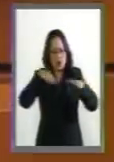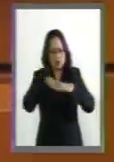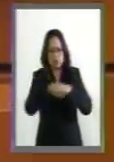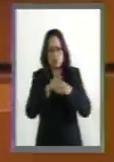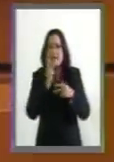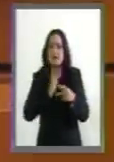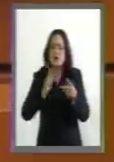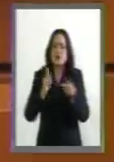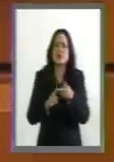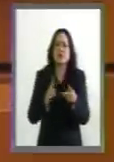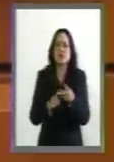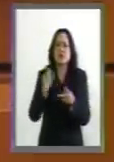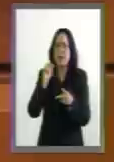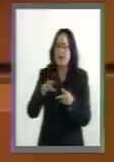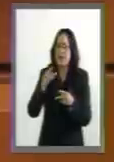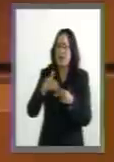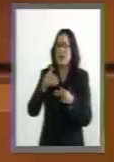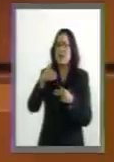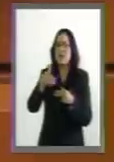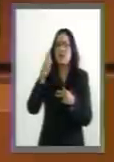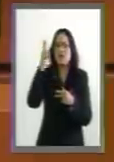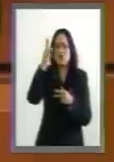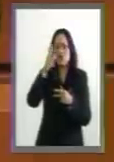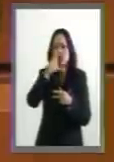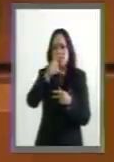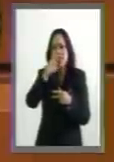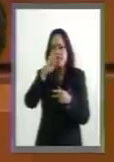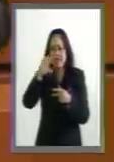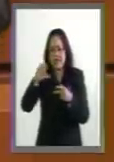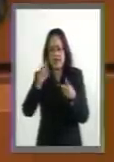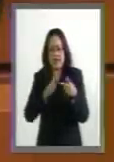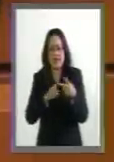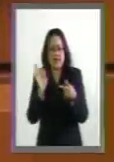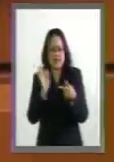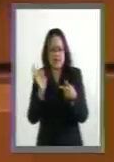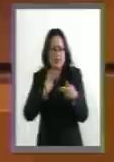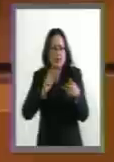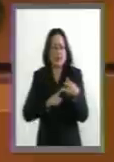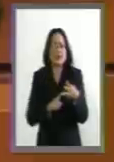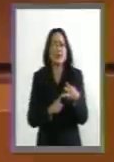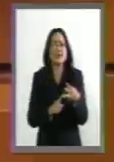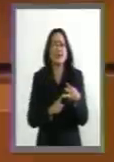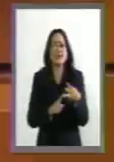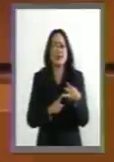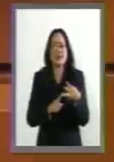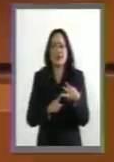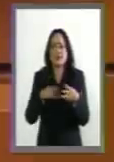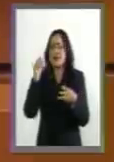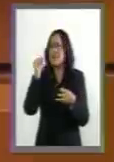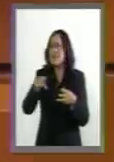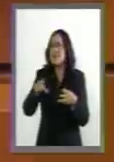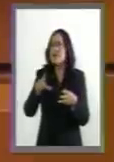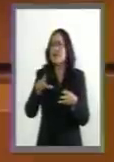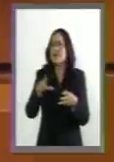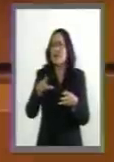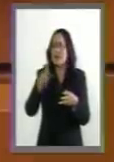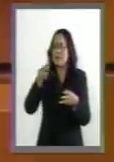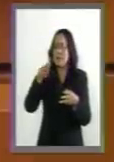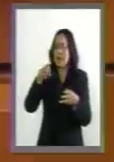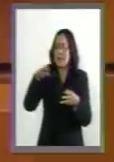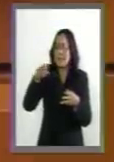en desaparición la CFE y Pemex.